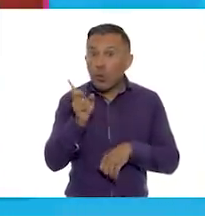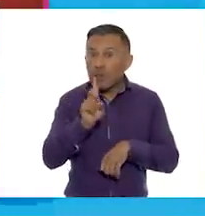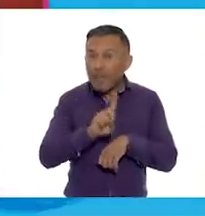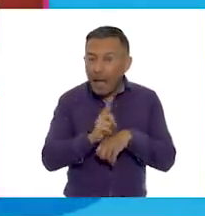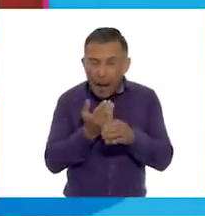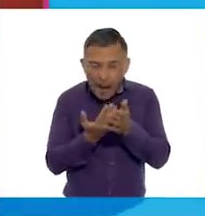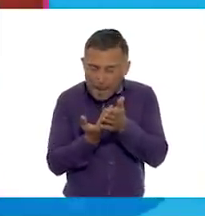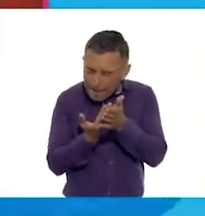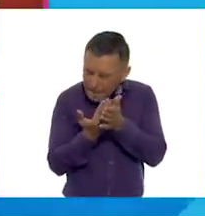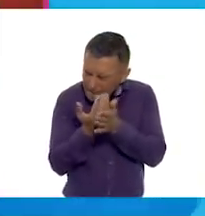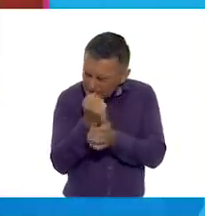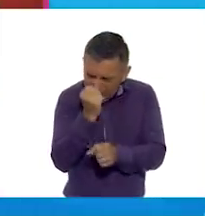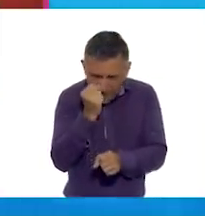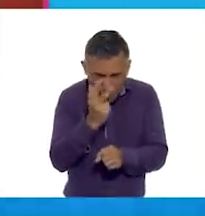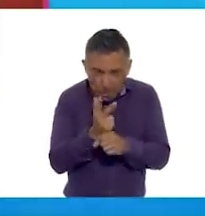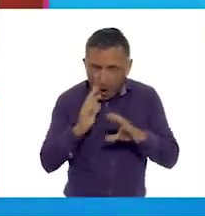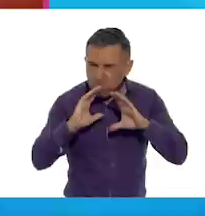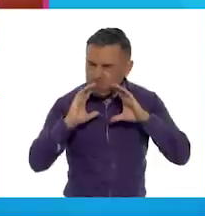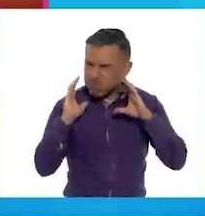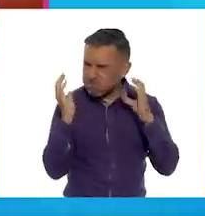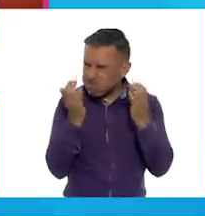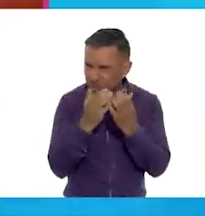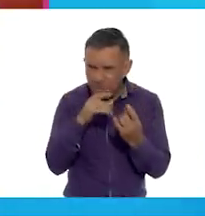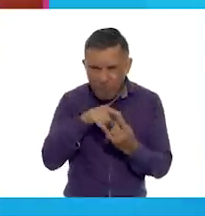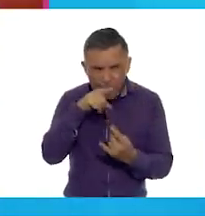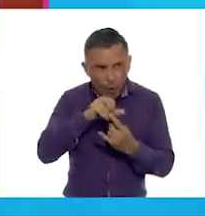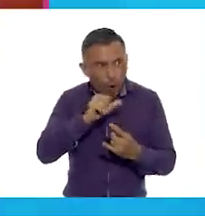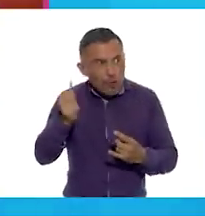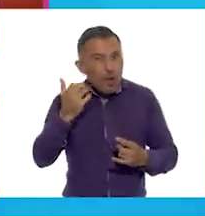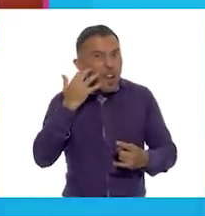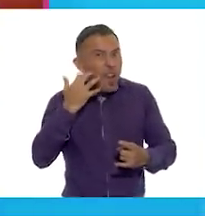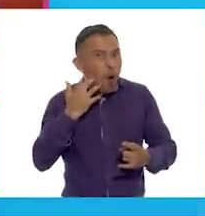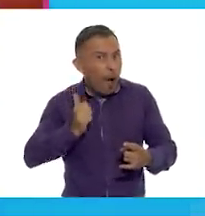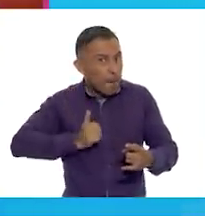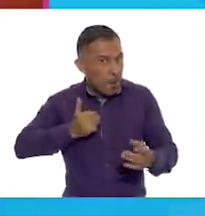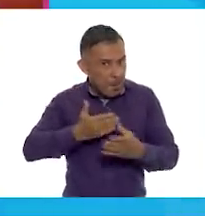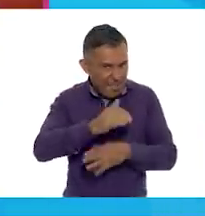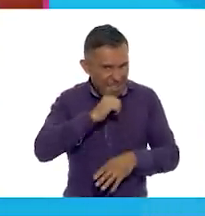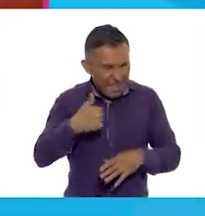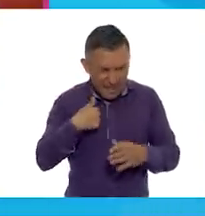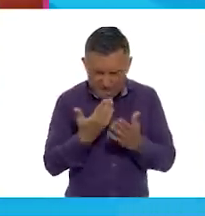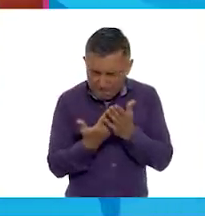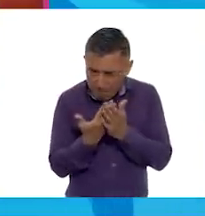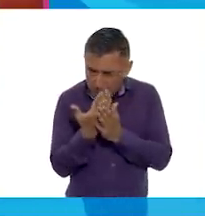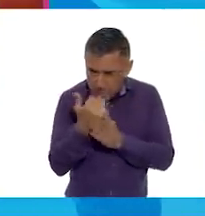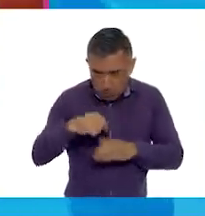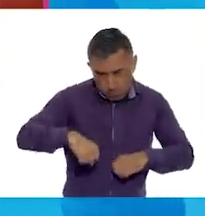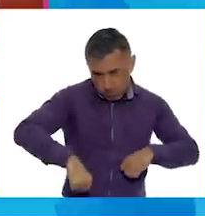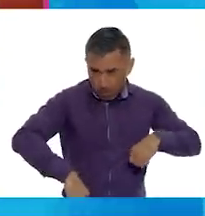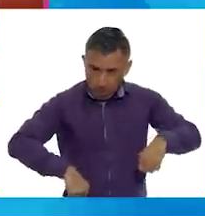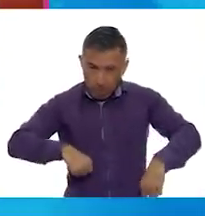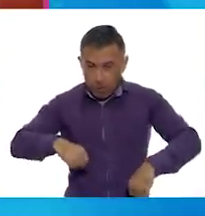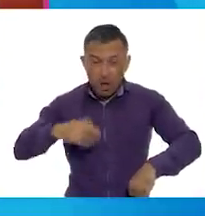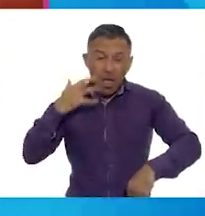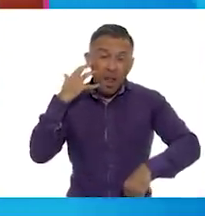hipopótamo para que ni un león se le adelantara, pero el león le dijo,